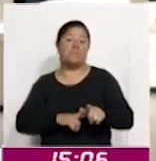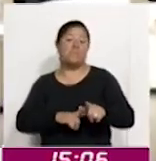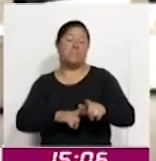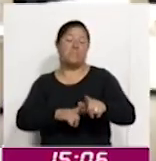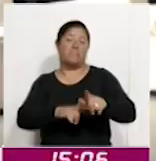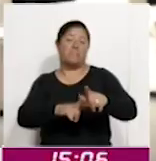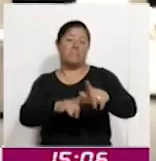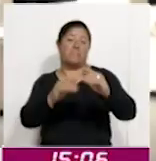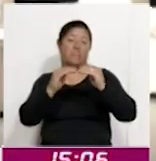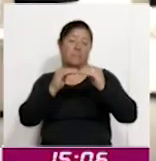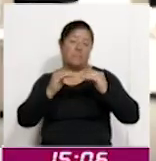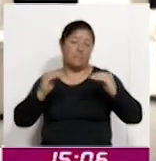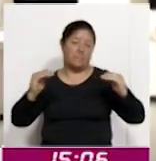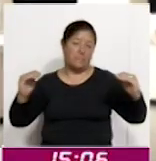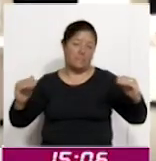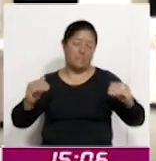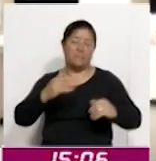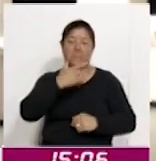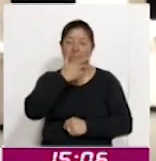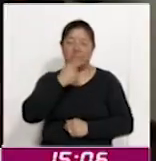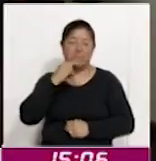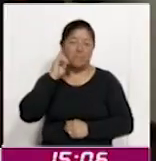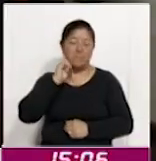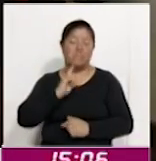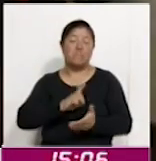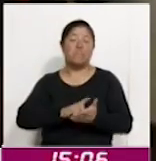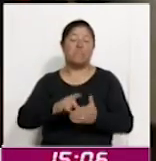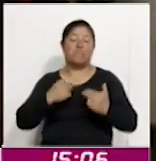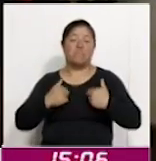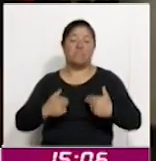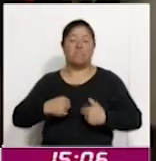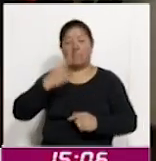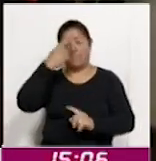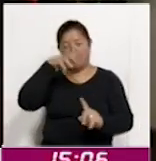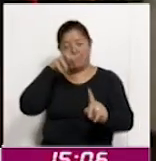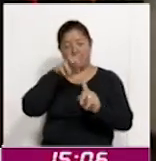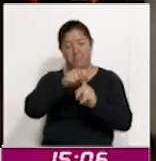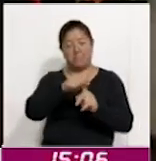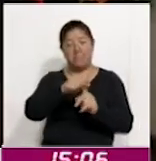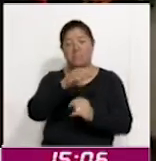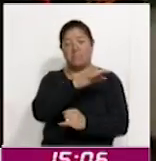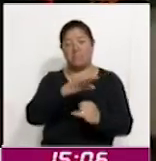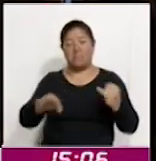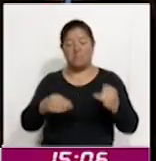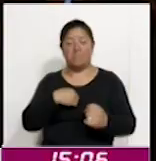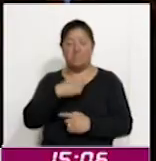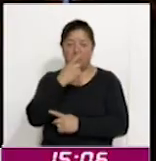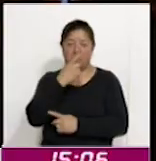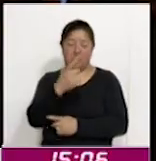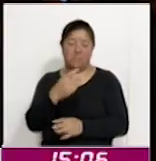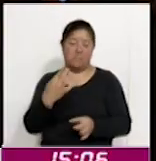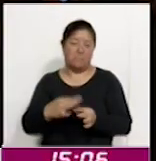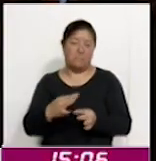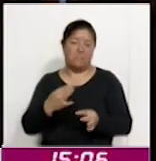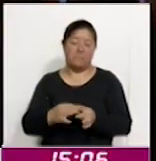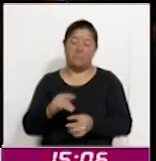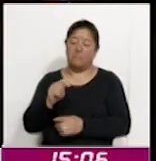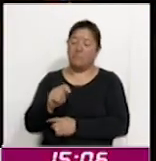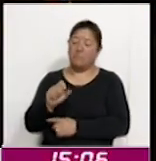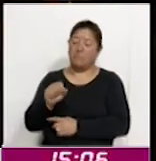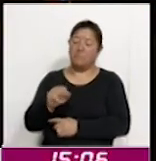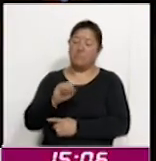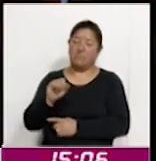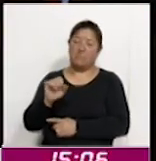perspectiva de género y derechos humanos para cumplir el objetivo. Finalmente, cabe señalar que el pleno del Tribunal Superior de